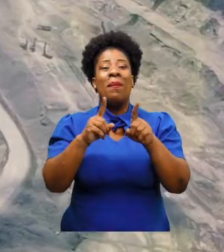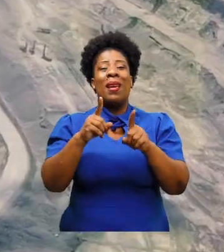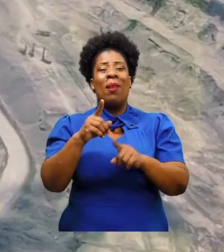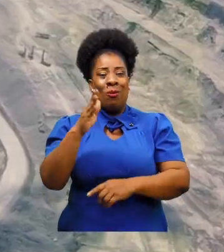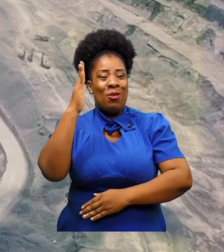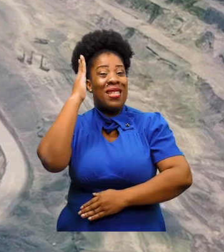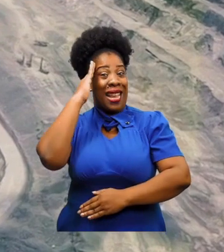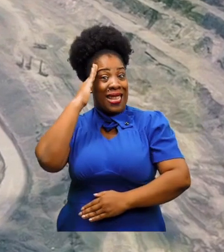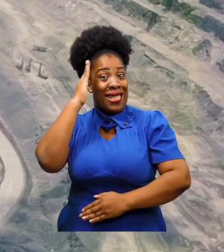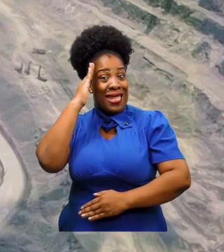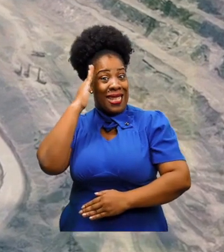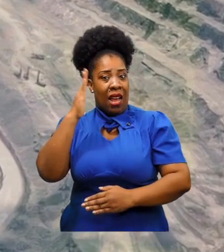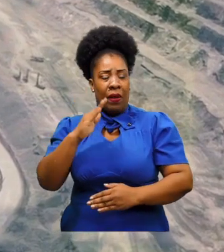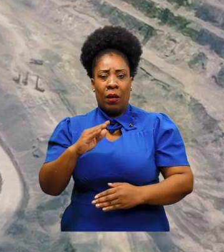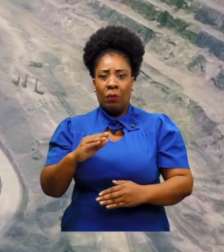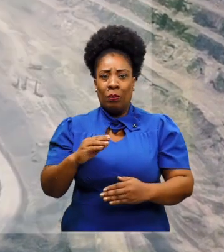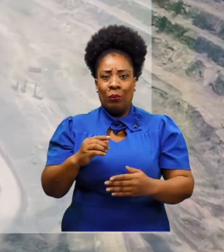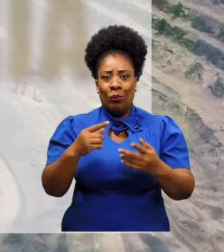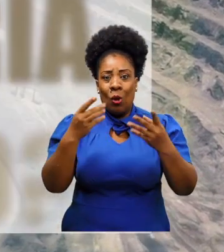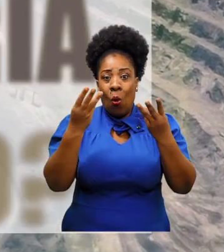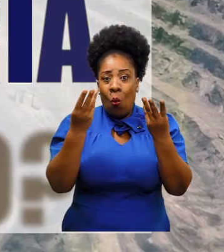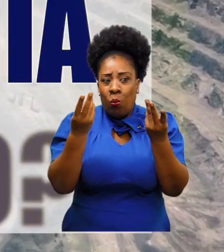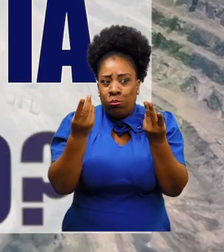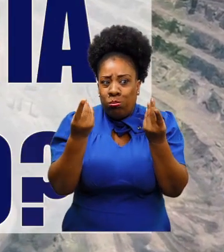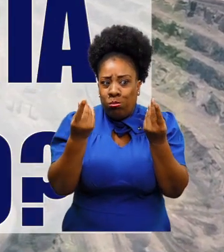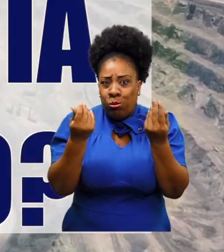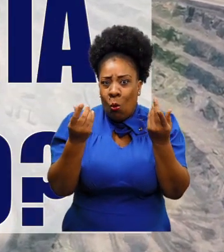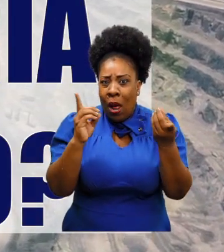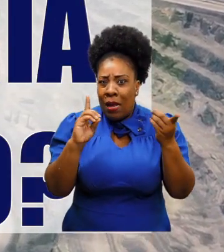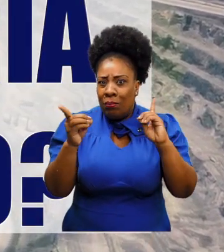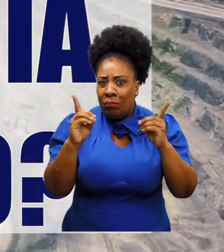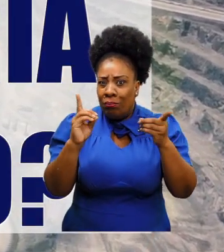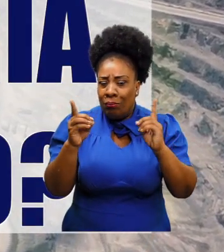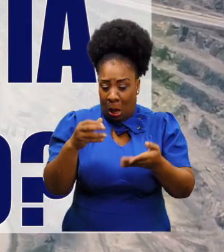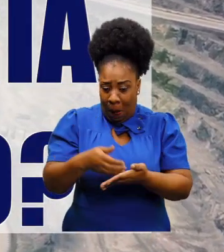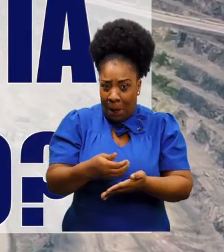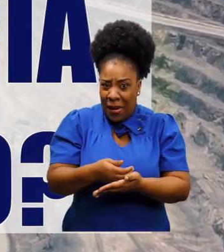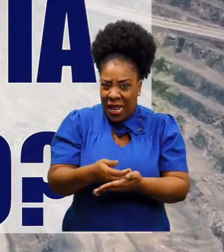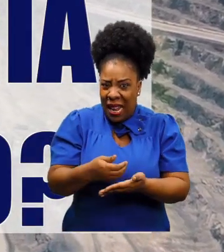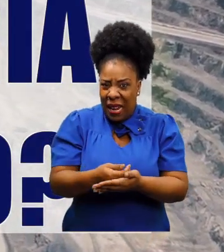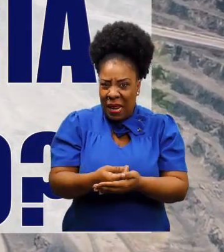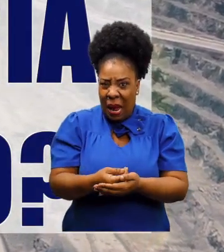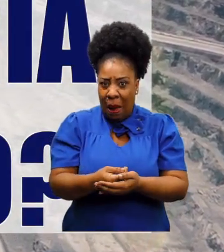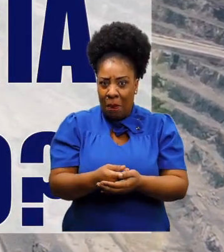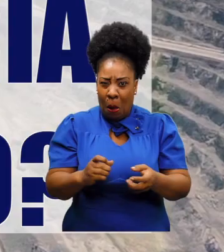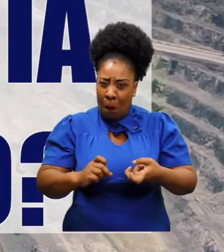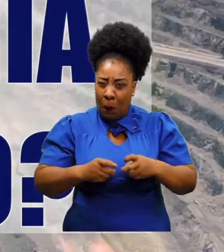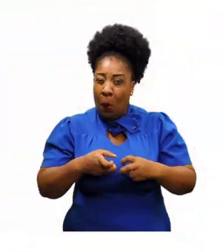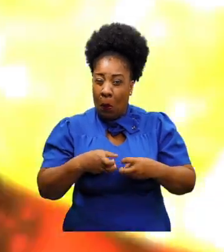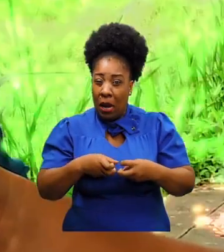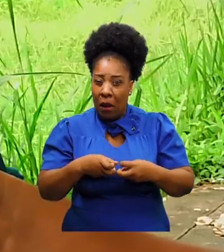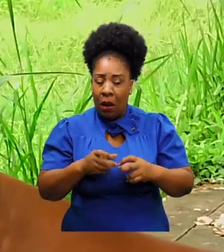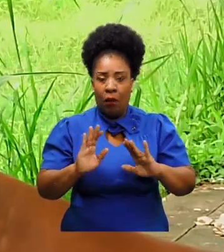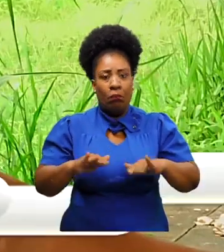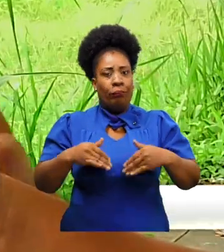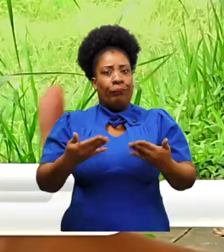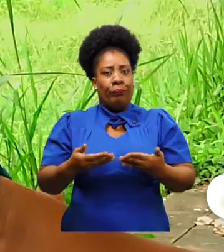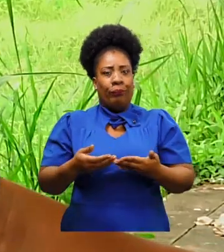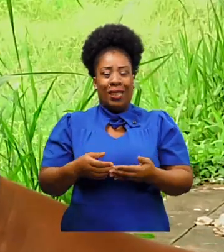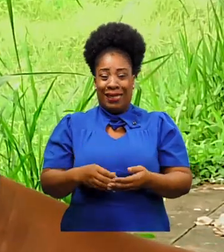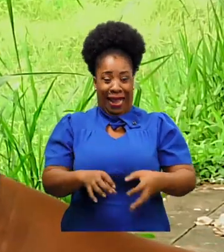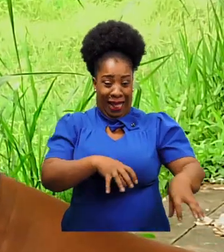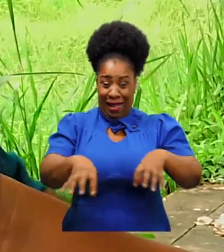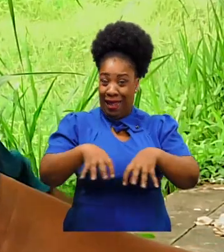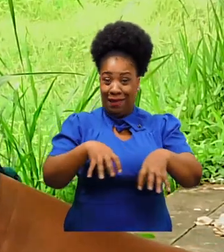Pero se conoce a ciencia cierta. ¿Cuáles son los daños o afectaciones que causa la minería a cielo abierto? La actividad